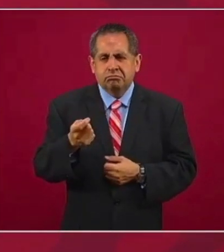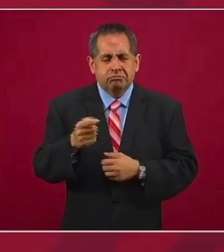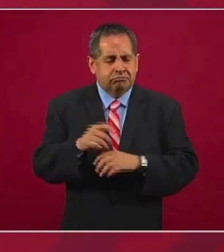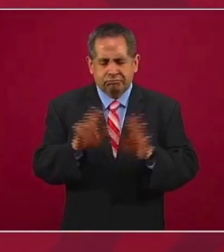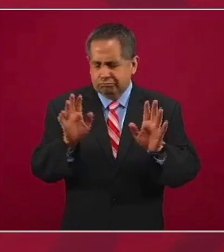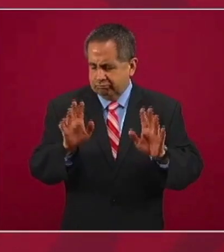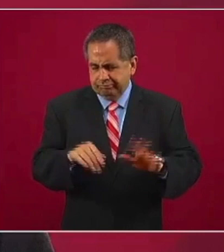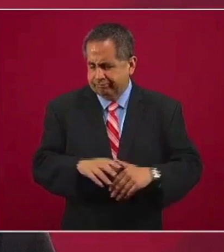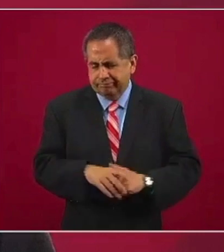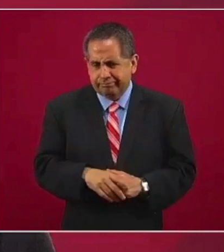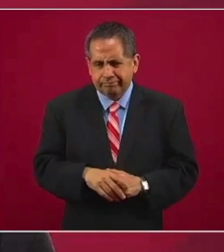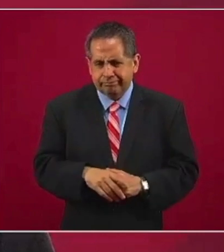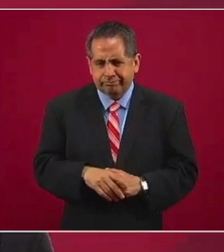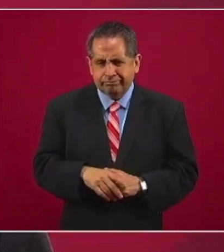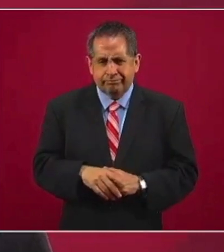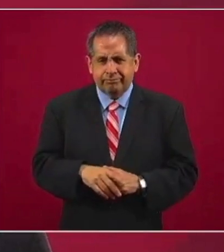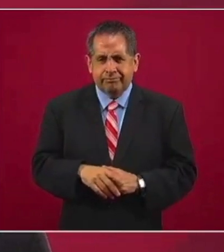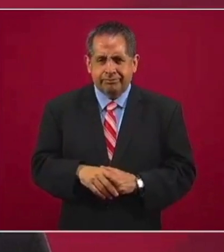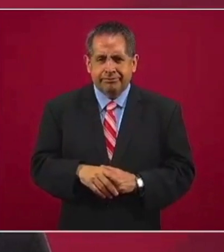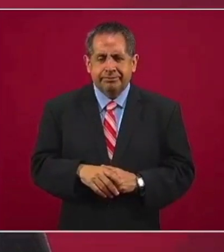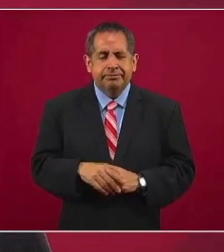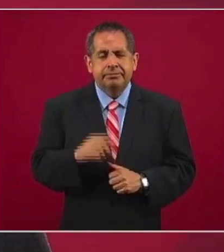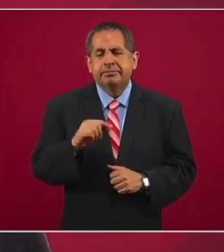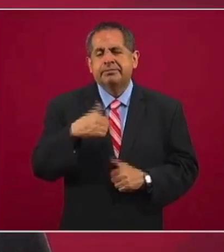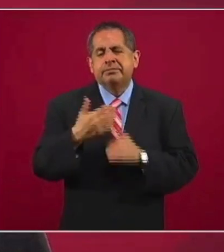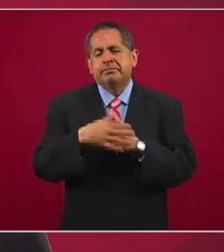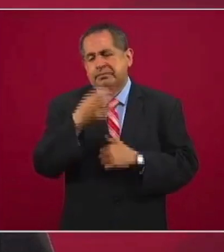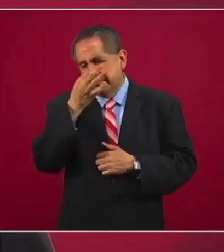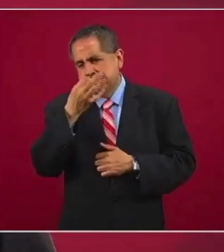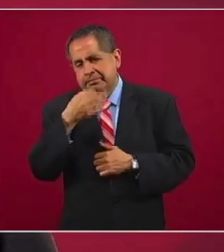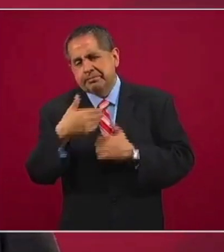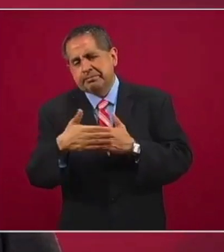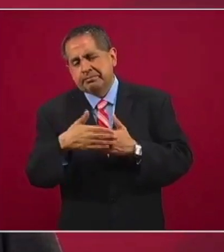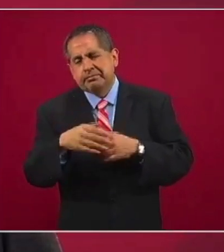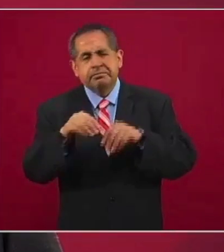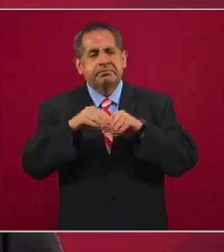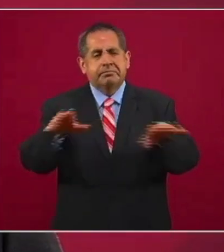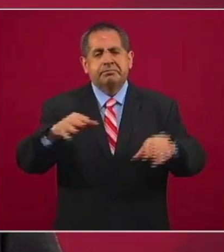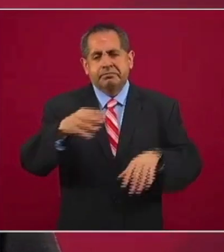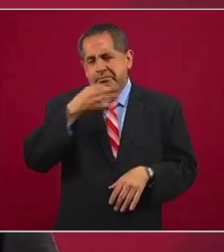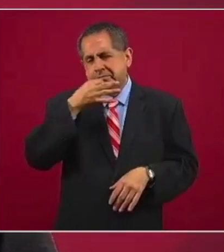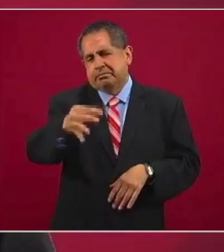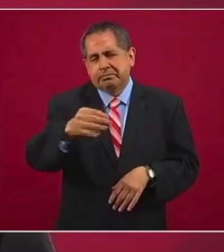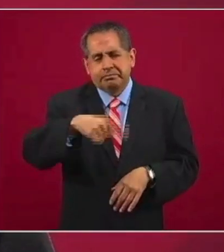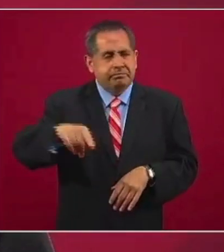en poco tiempo se sabrá.